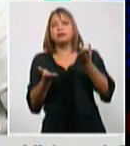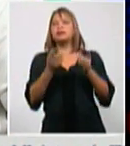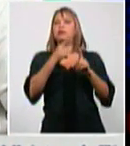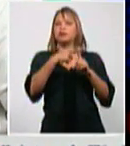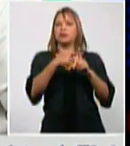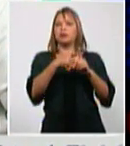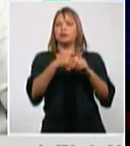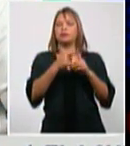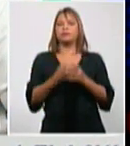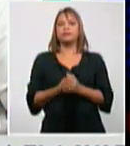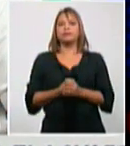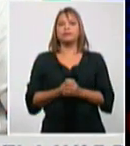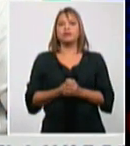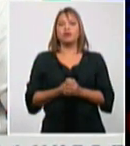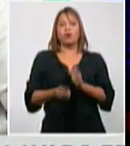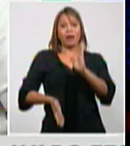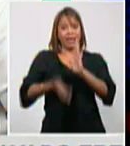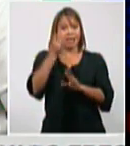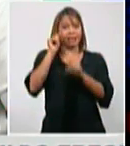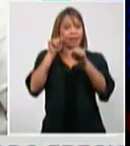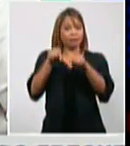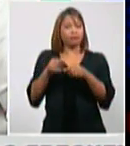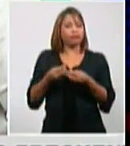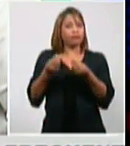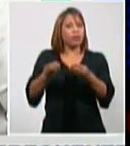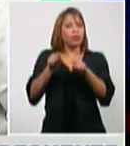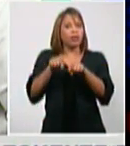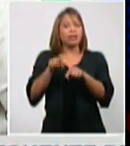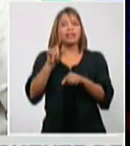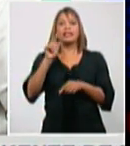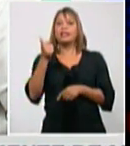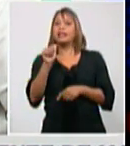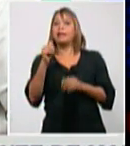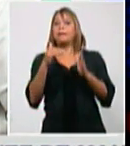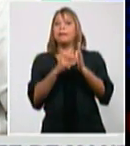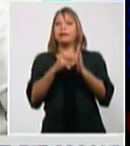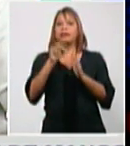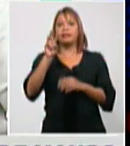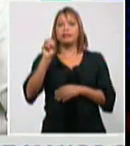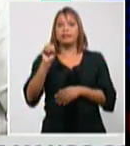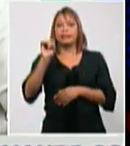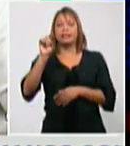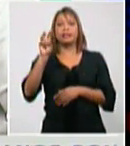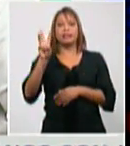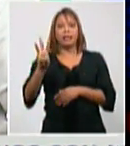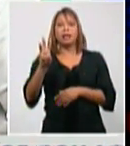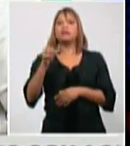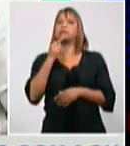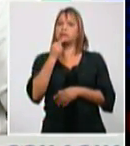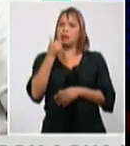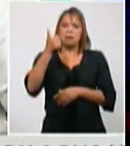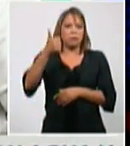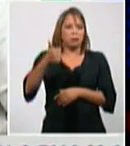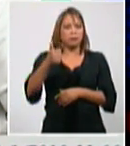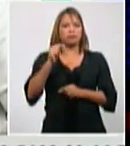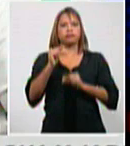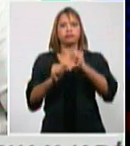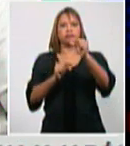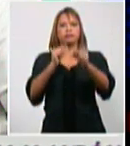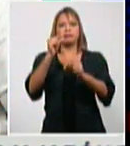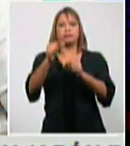han dado hoy pues 10.003 pacientes están recuperados 85